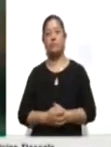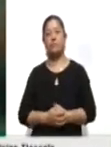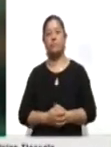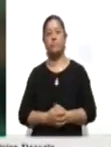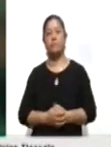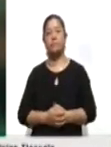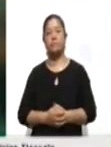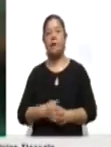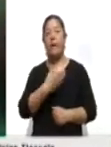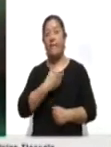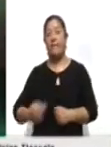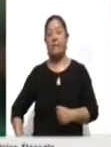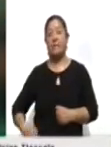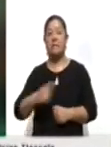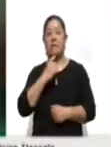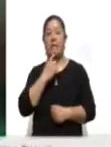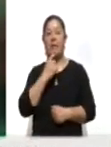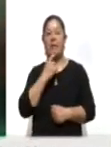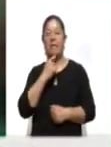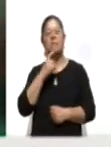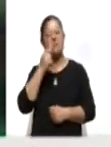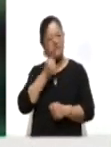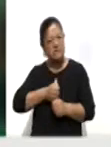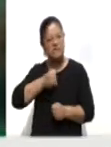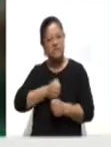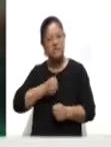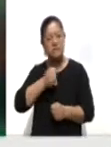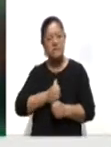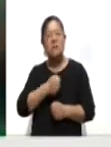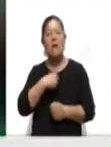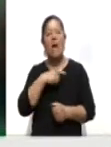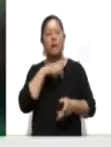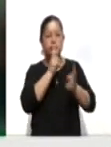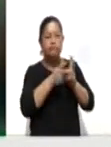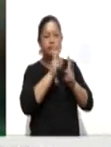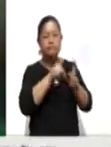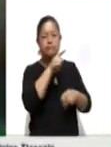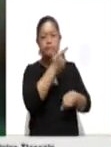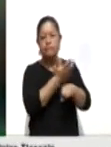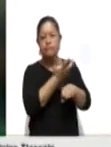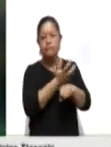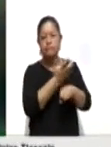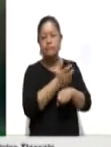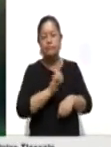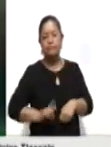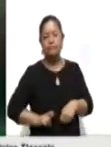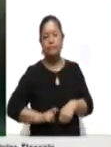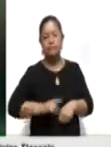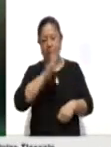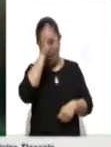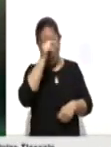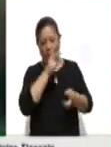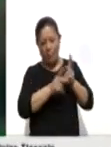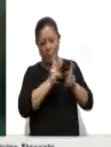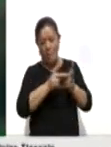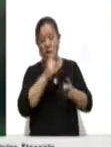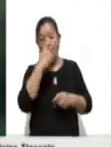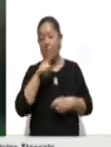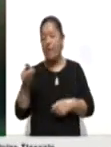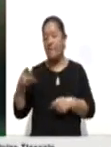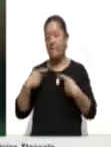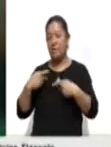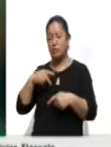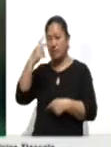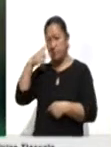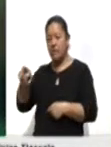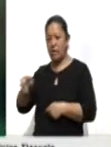El presidente Luis Manuel López Obrador insistió en la posibilidad de lograr un acuerdo con el gobierno de Estados Unidos a través del cual mexicanos puedan obtener una visa de trabajo